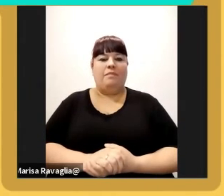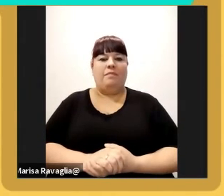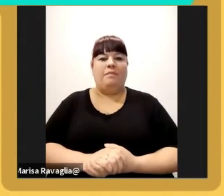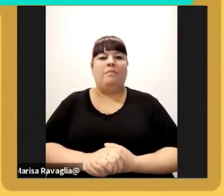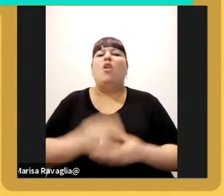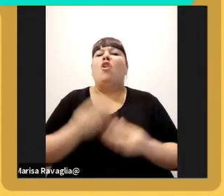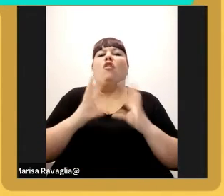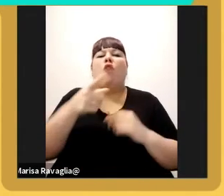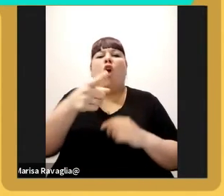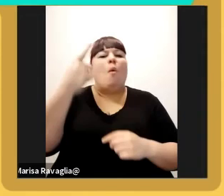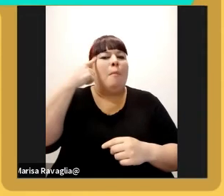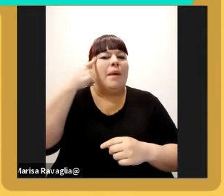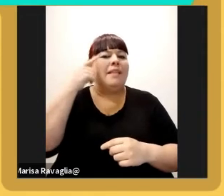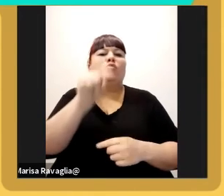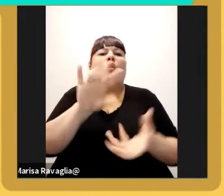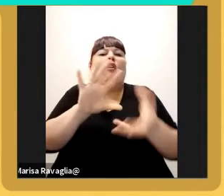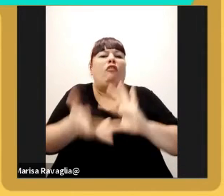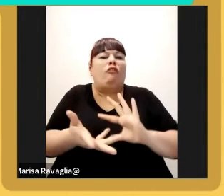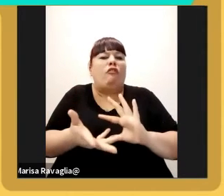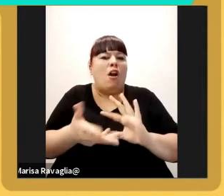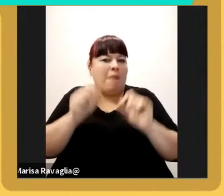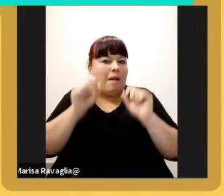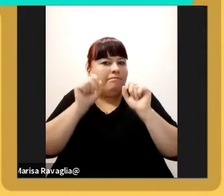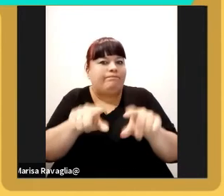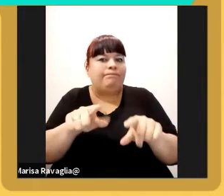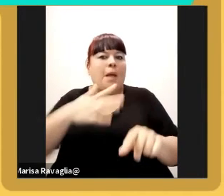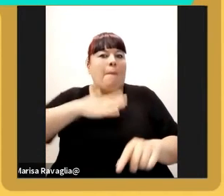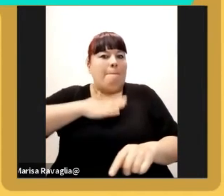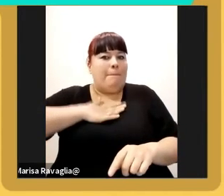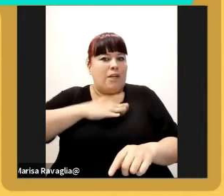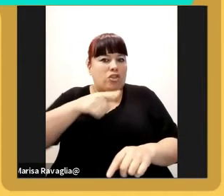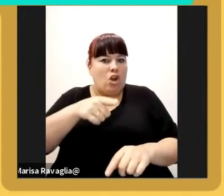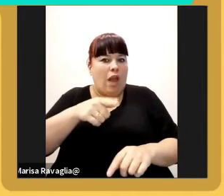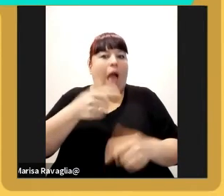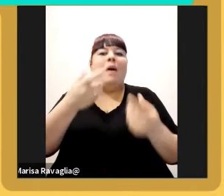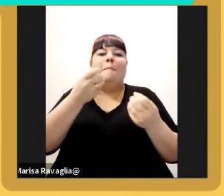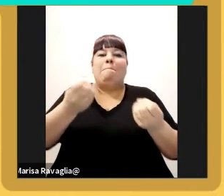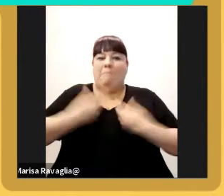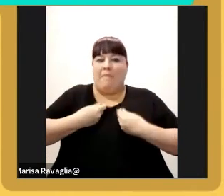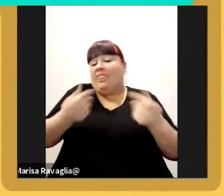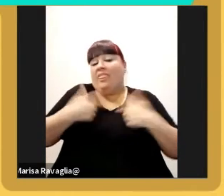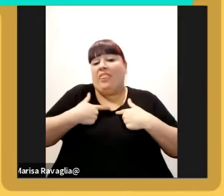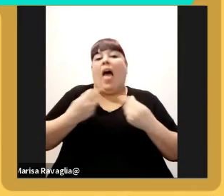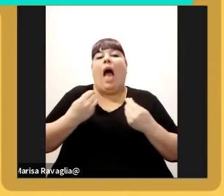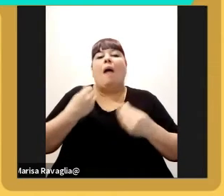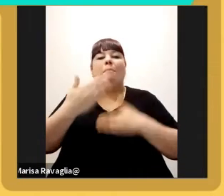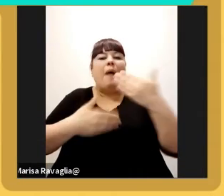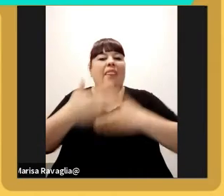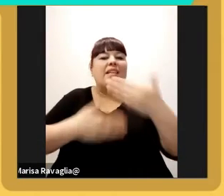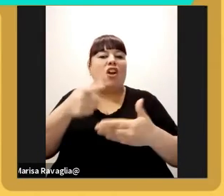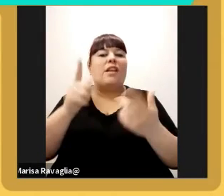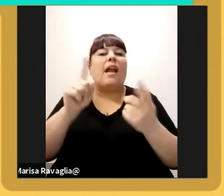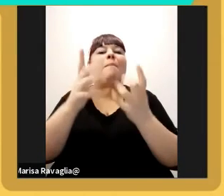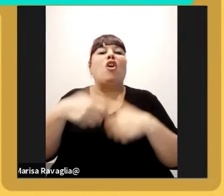cuáles crees que son tus características personales que te ayudaron a desarrollar este proyecto Arcor